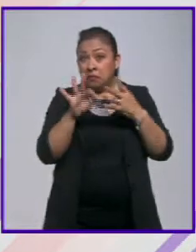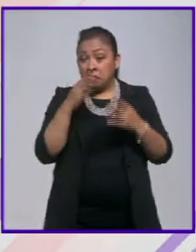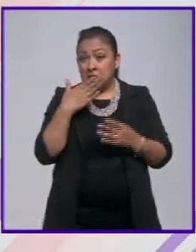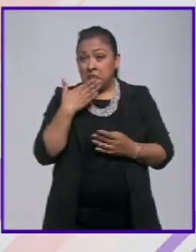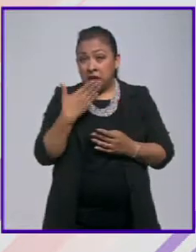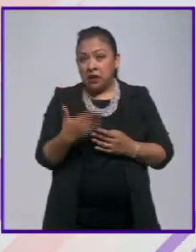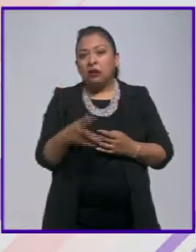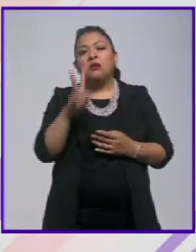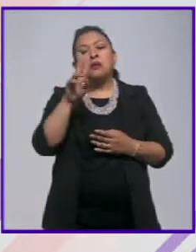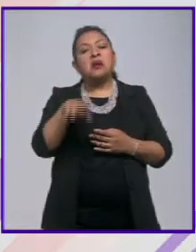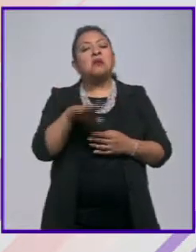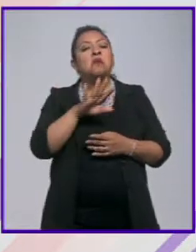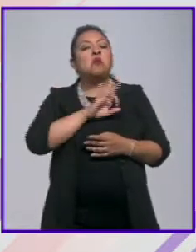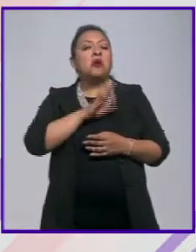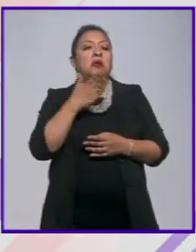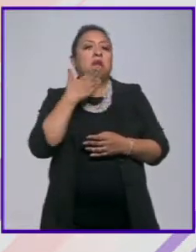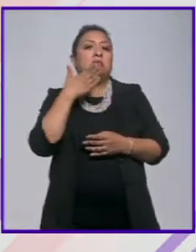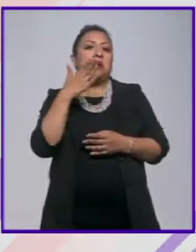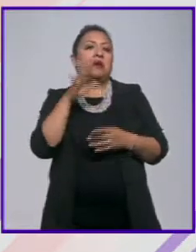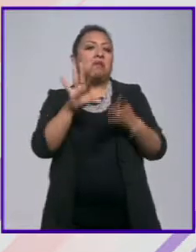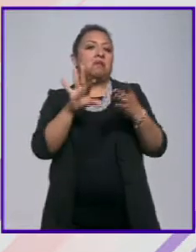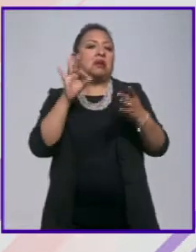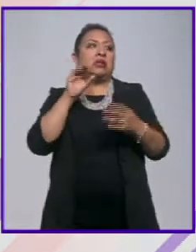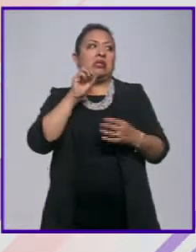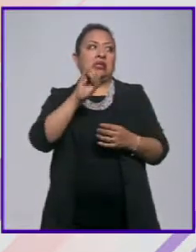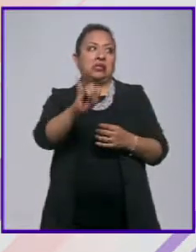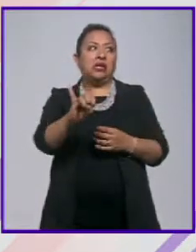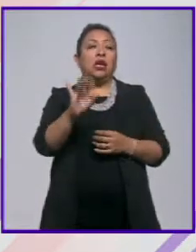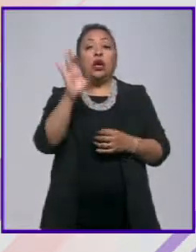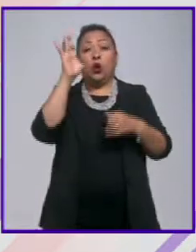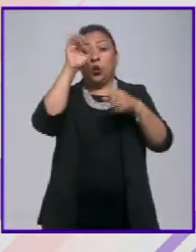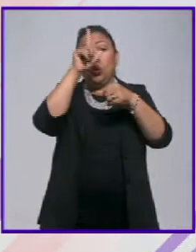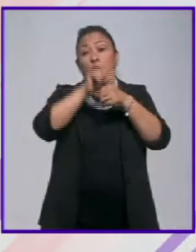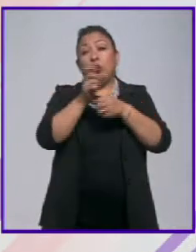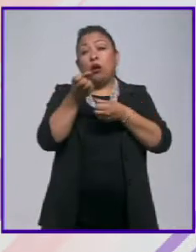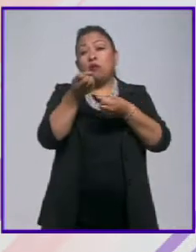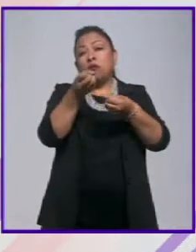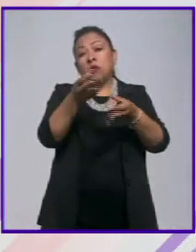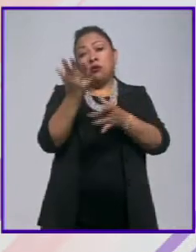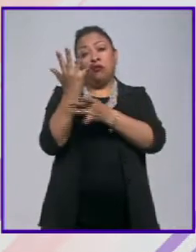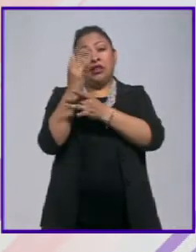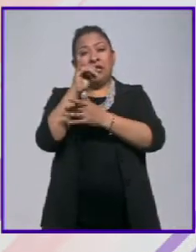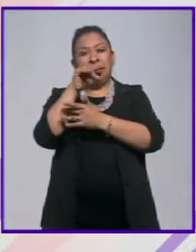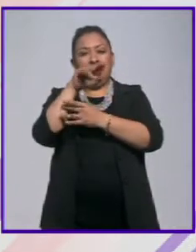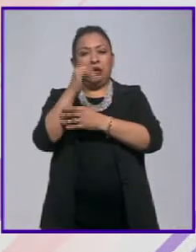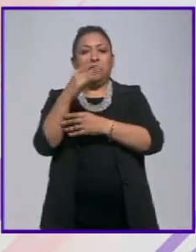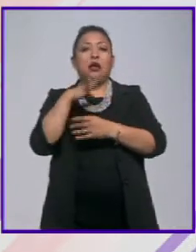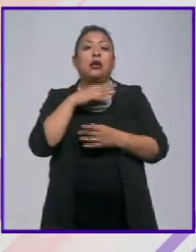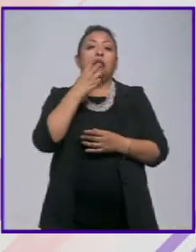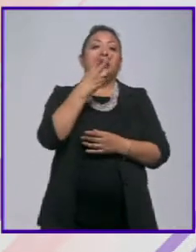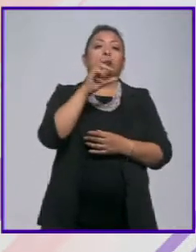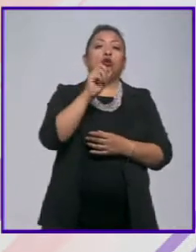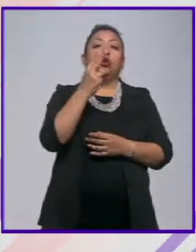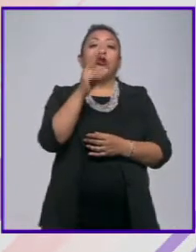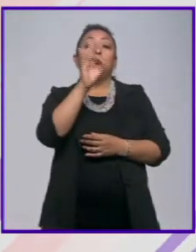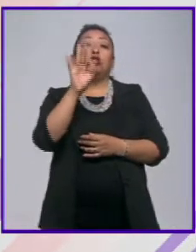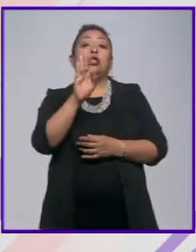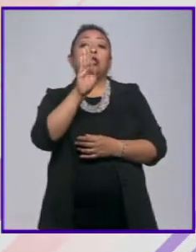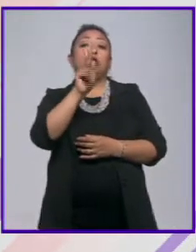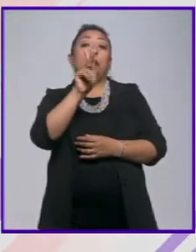es la gran alternativa es la gran alternativa la cultura aporta según el INEGI el 3.2% del PIB